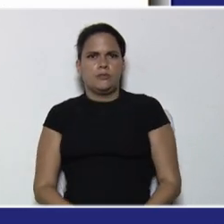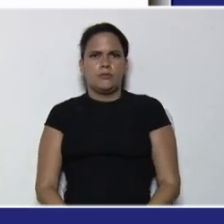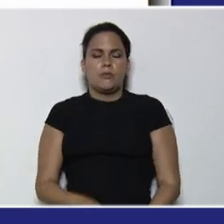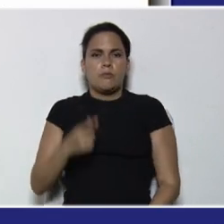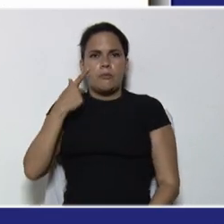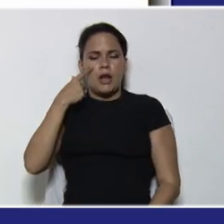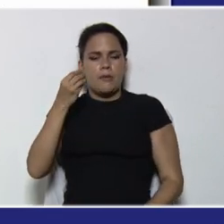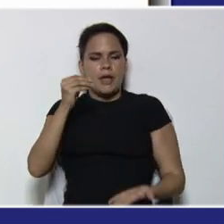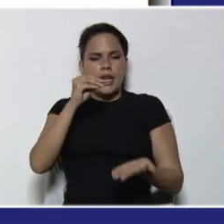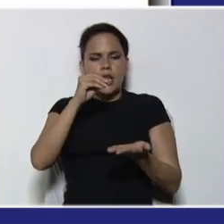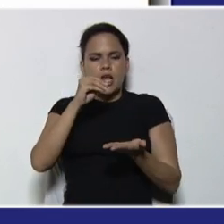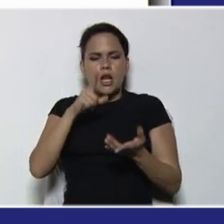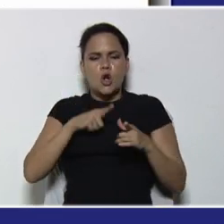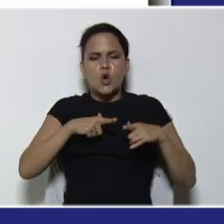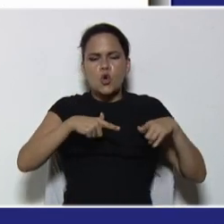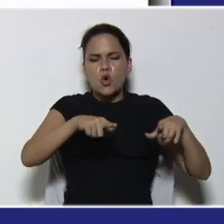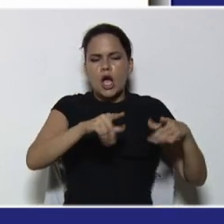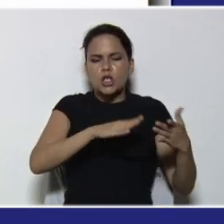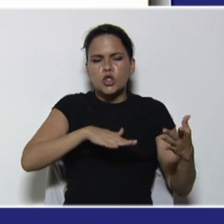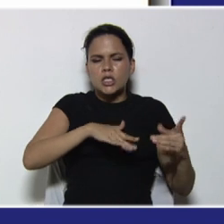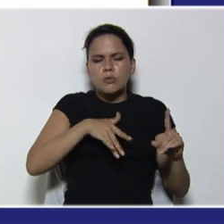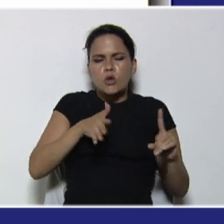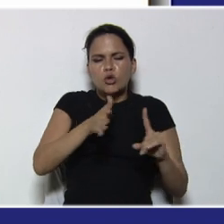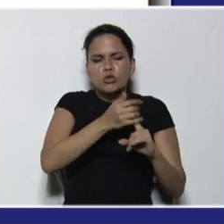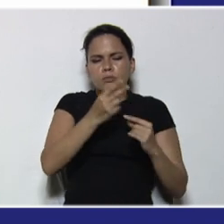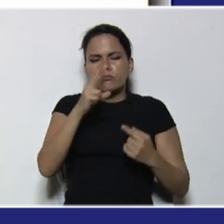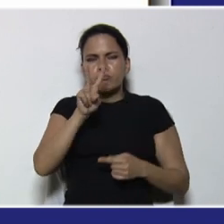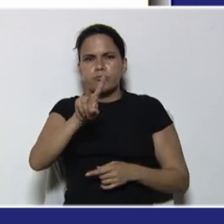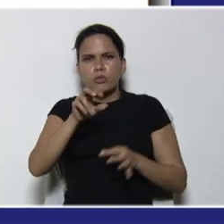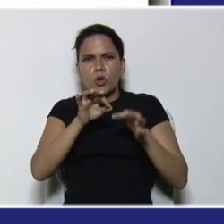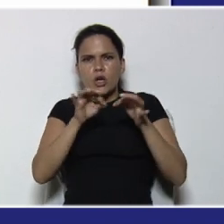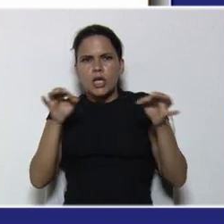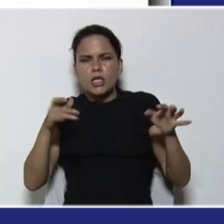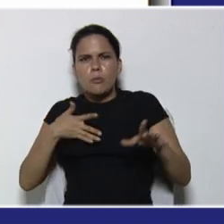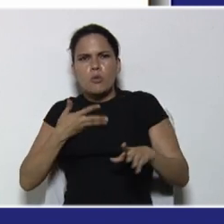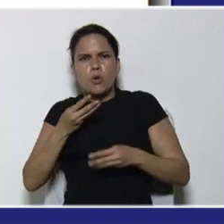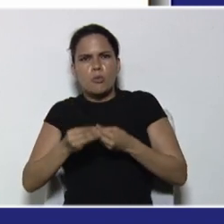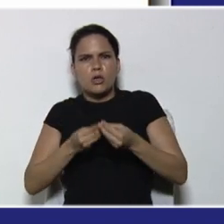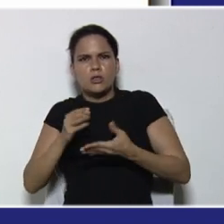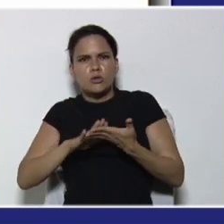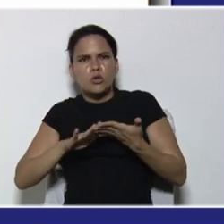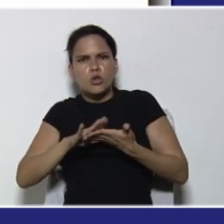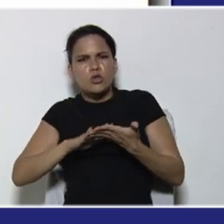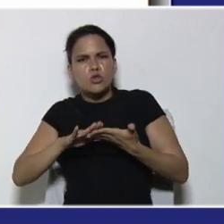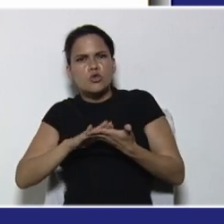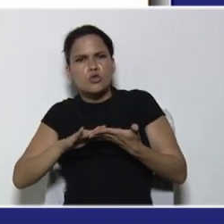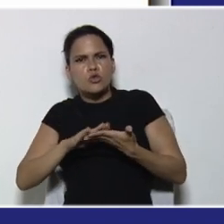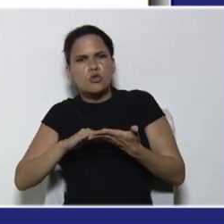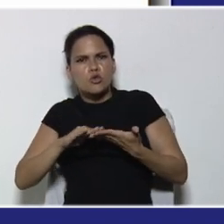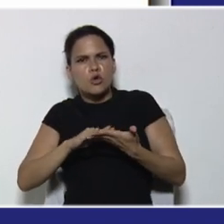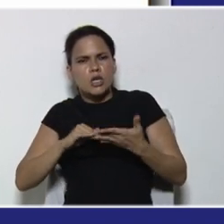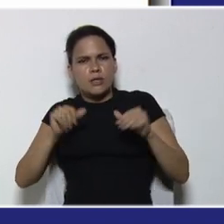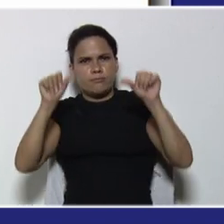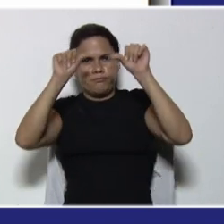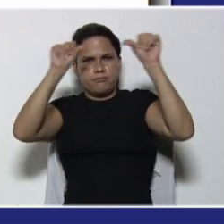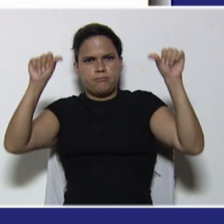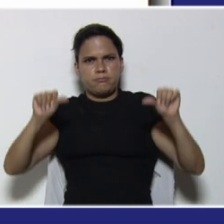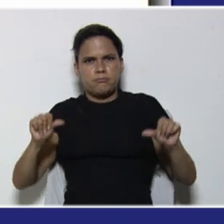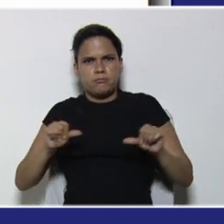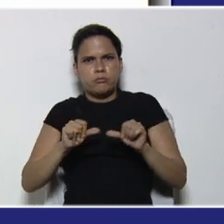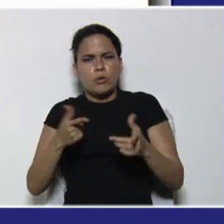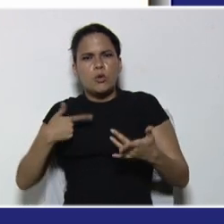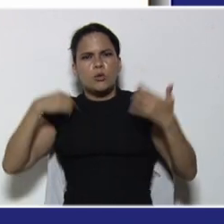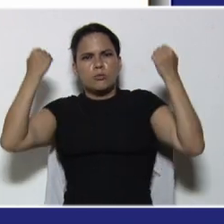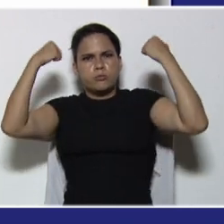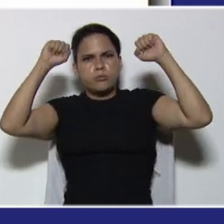posición relativa, de dos rectas, podemos recurrir, a resolver el sistema, formado, por las dos ecuaciones, y